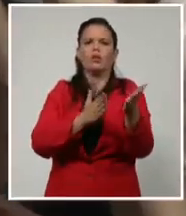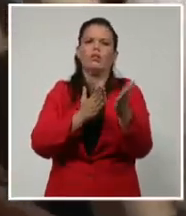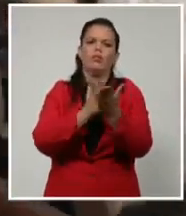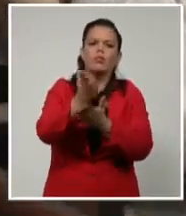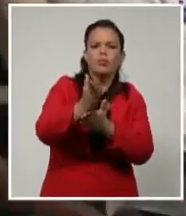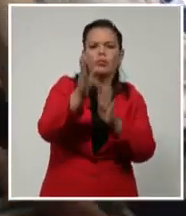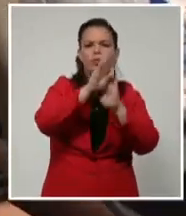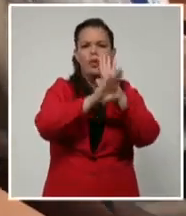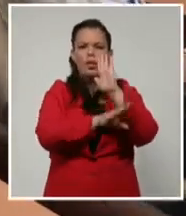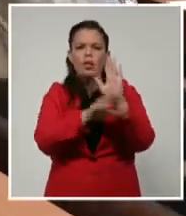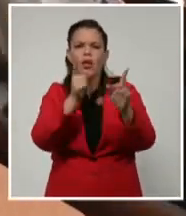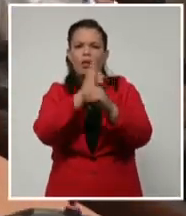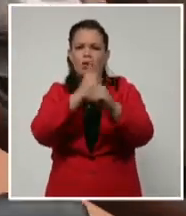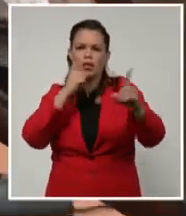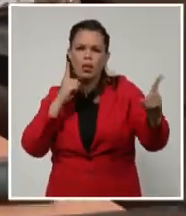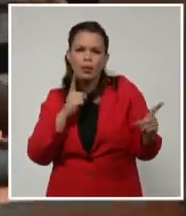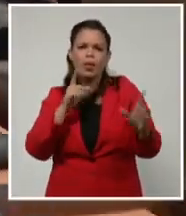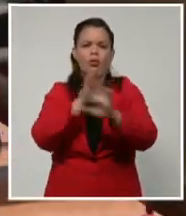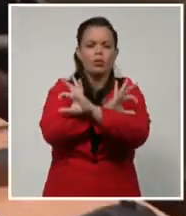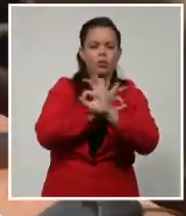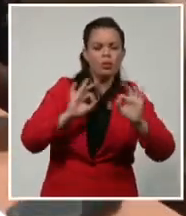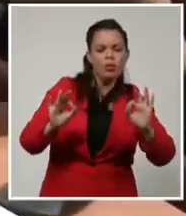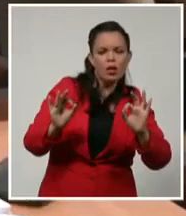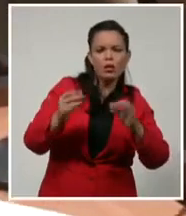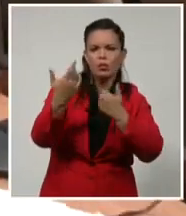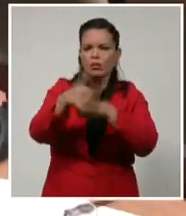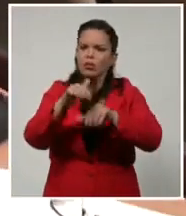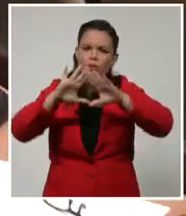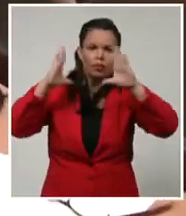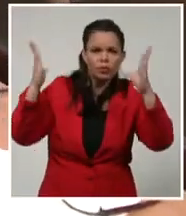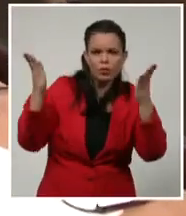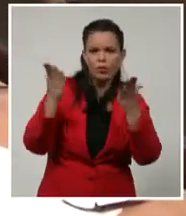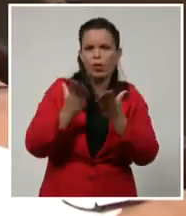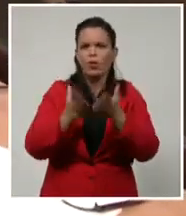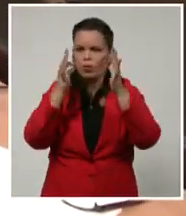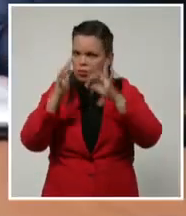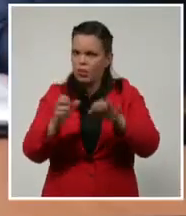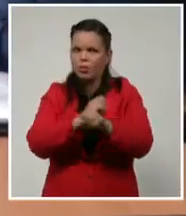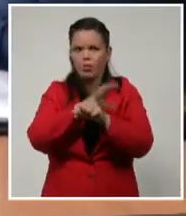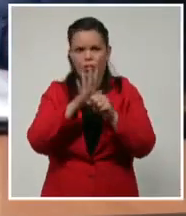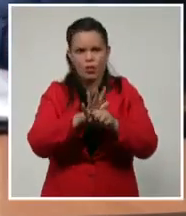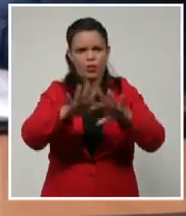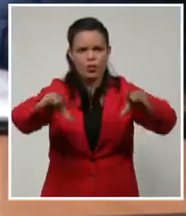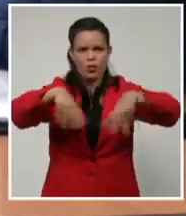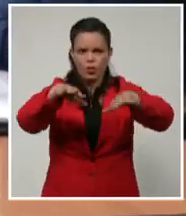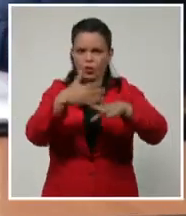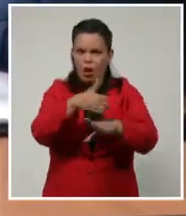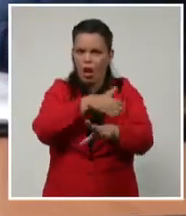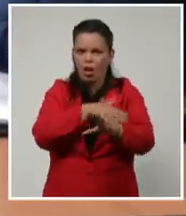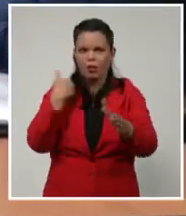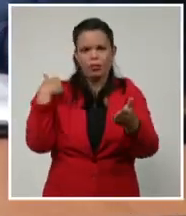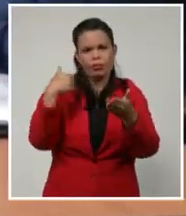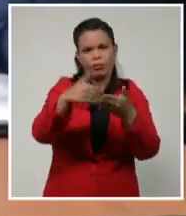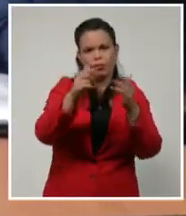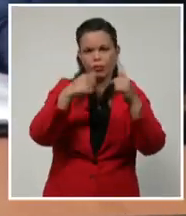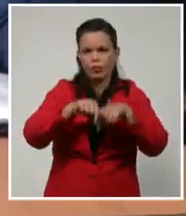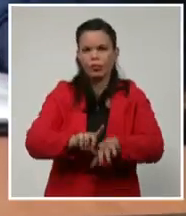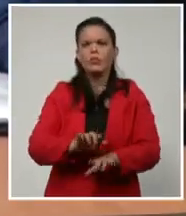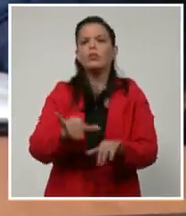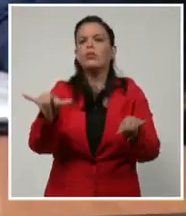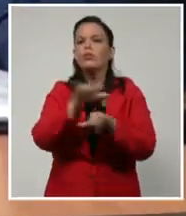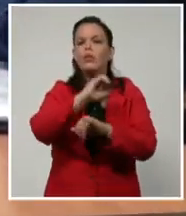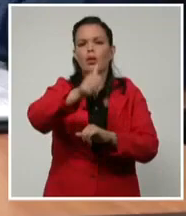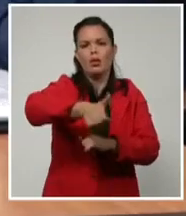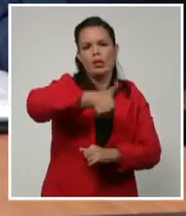distanciamiento físico, previstas para el enfrentamiento a la epidemia de COVID-19. Precisamente el presidente, el vicepresidente y el primer